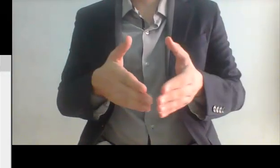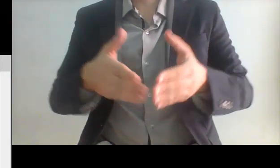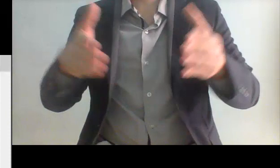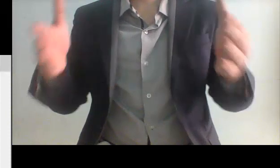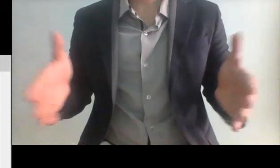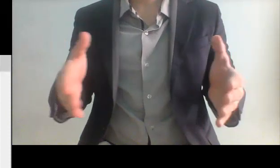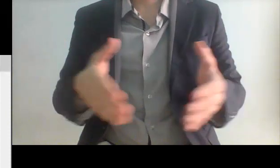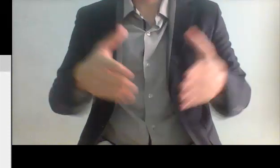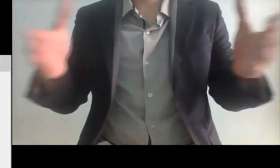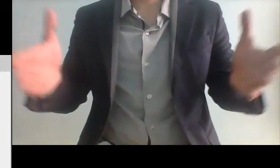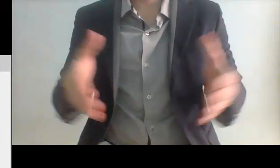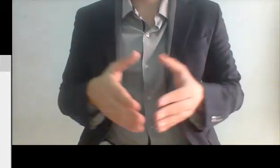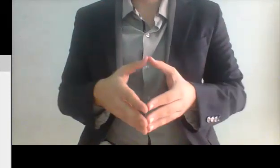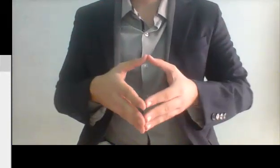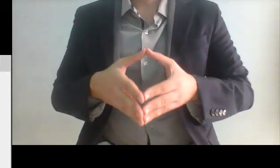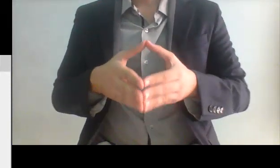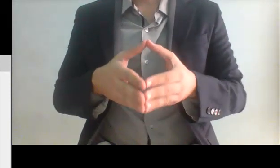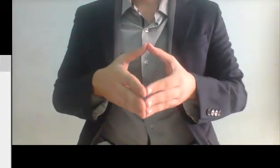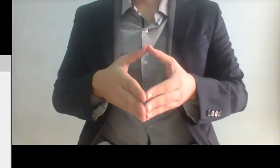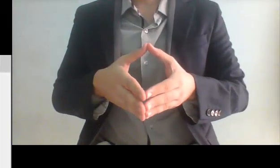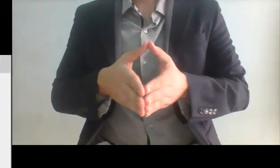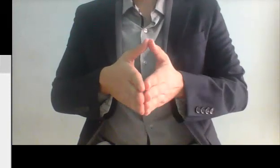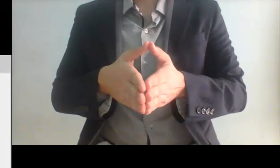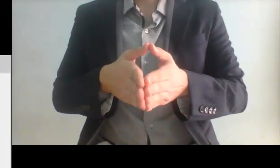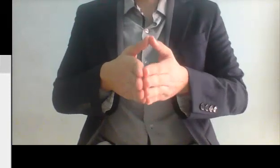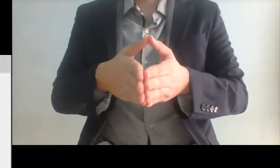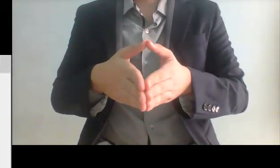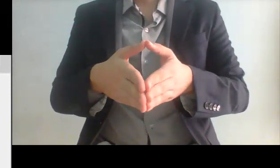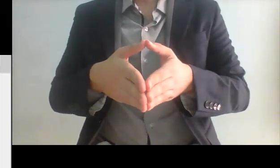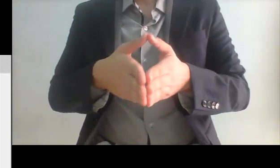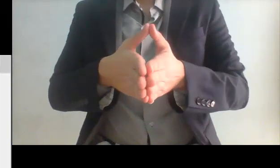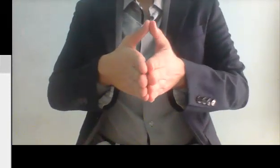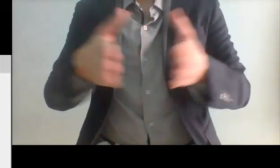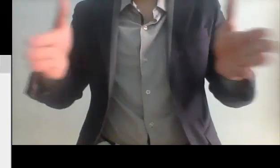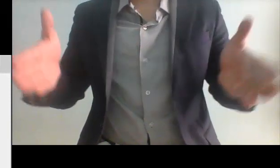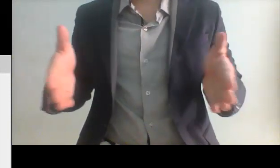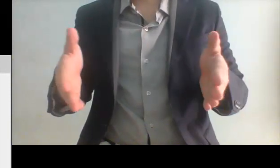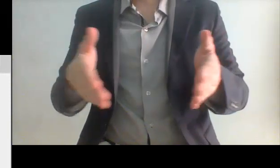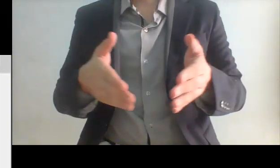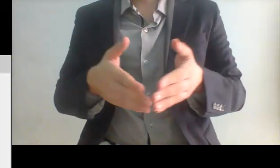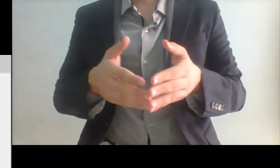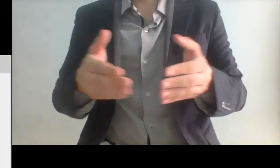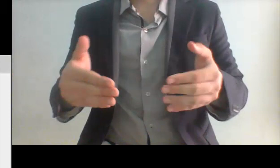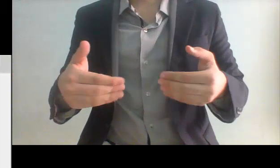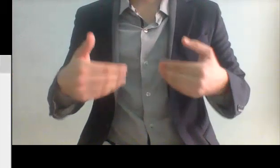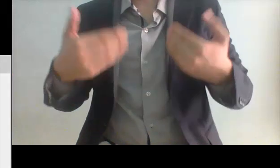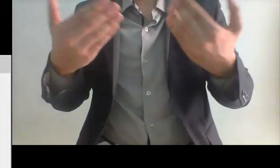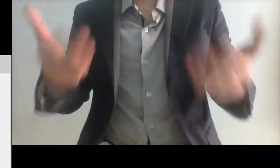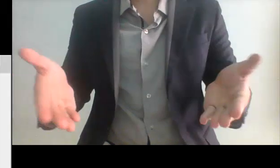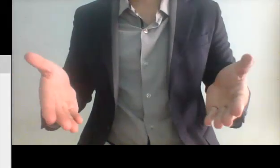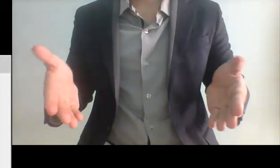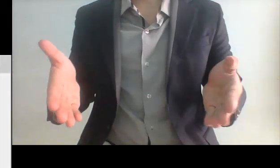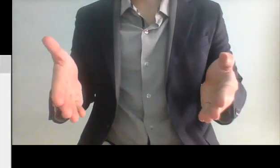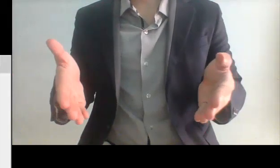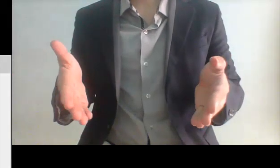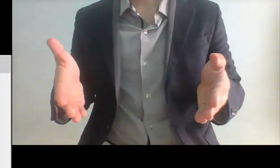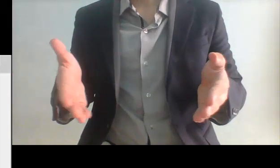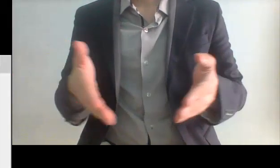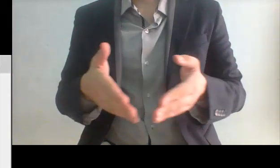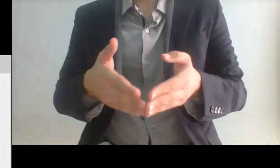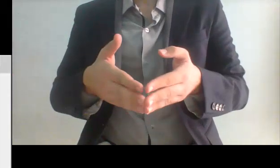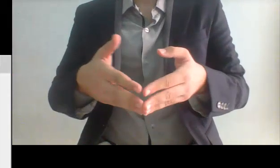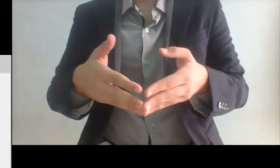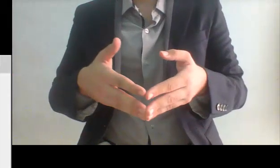crédito para comprar basura porque eso fue lo que hicieron básicamente comprar una empresa que estaba en mayor cantidad de